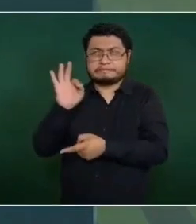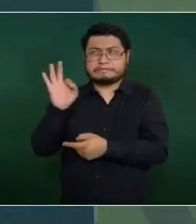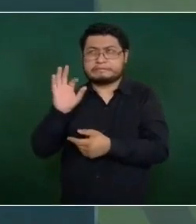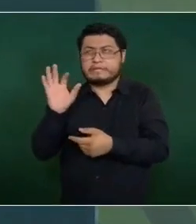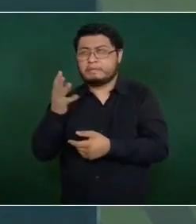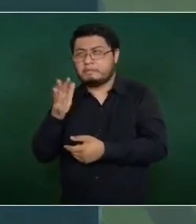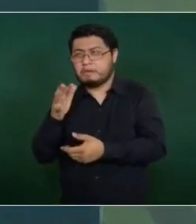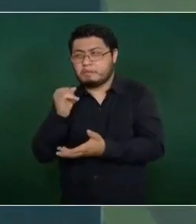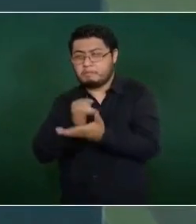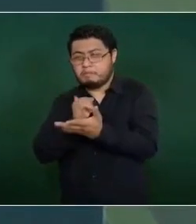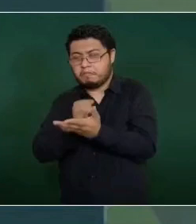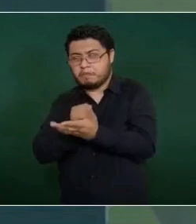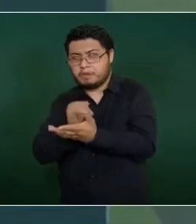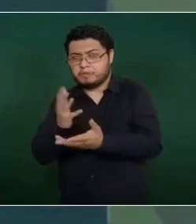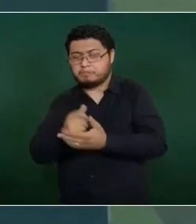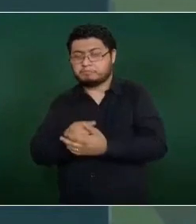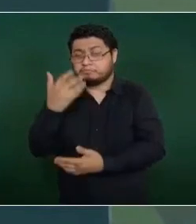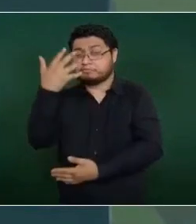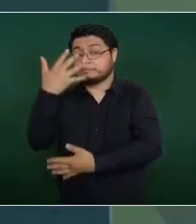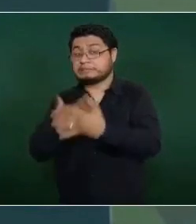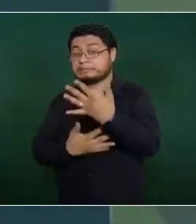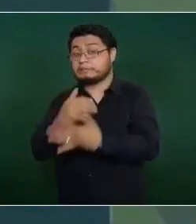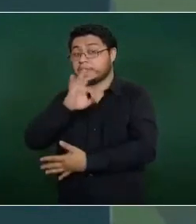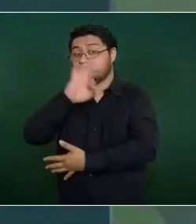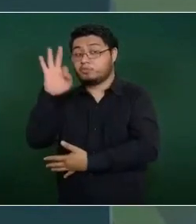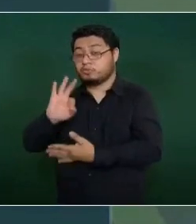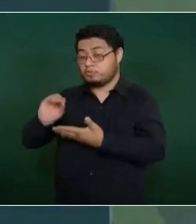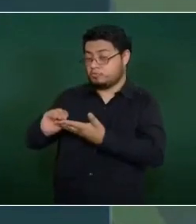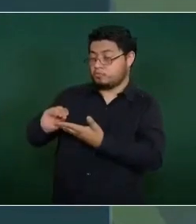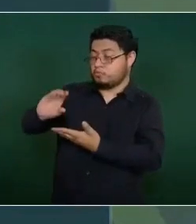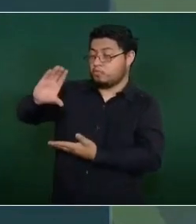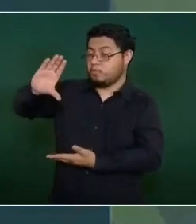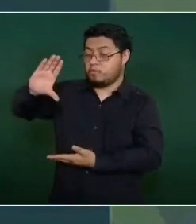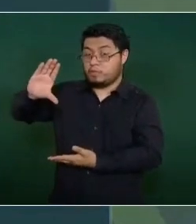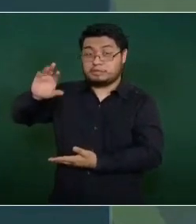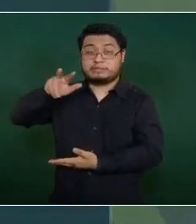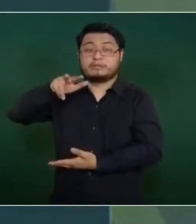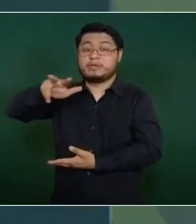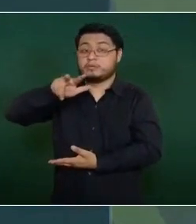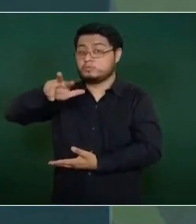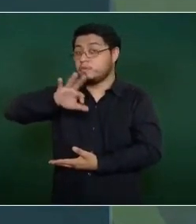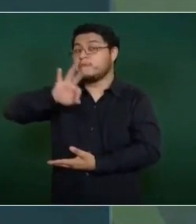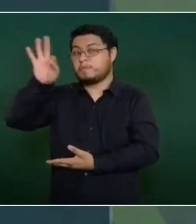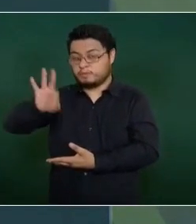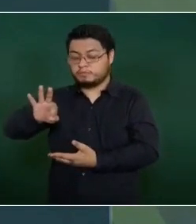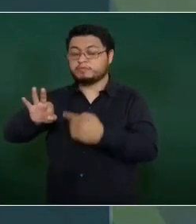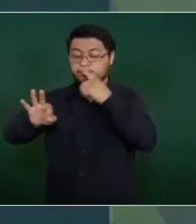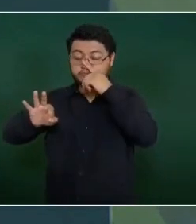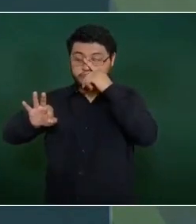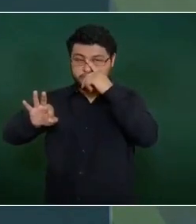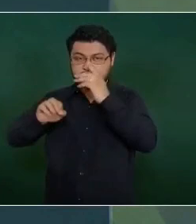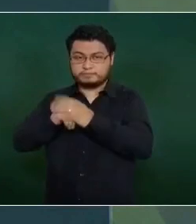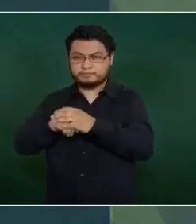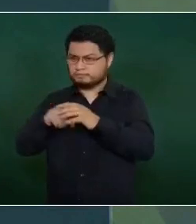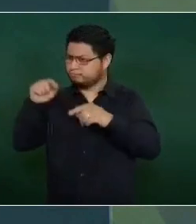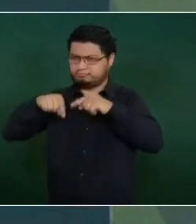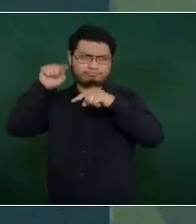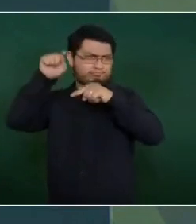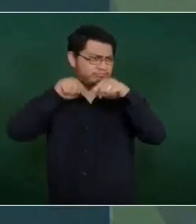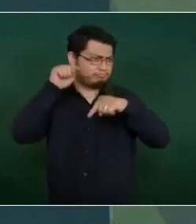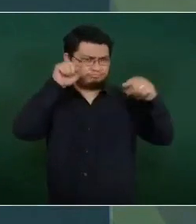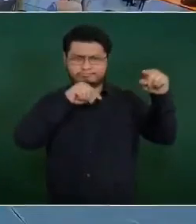15 puntos, 18, y en todos lados